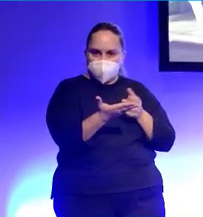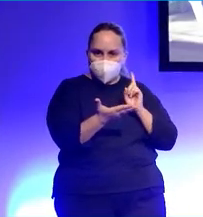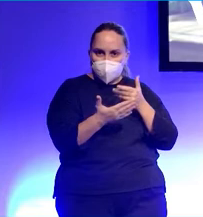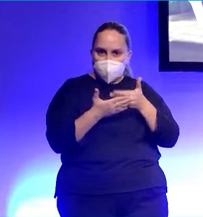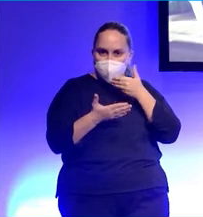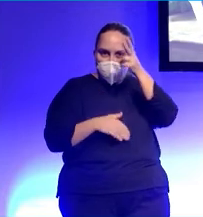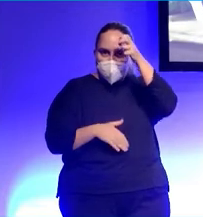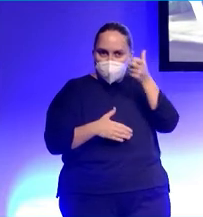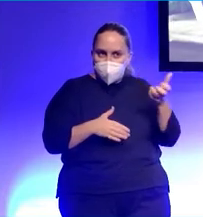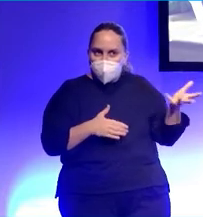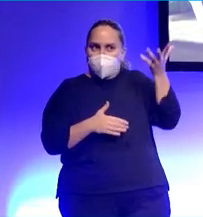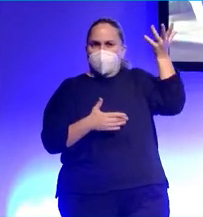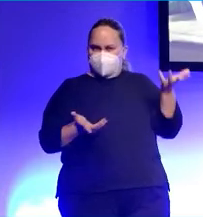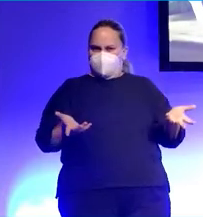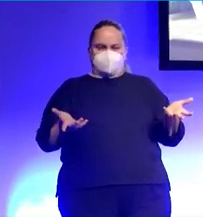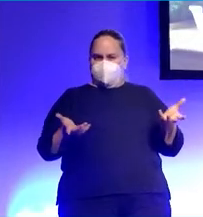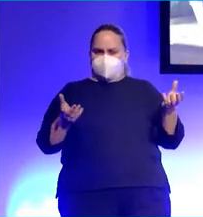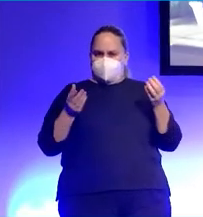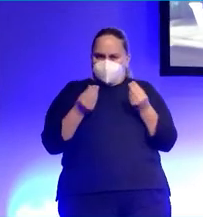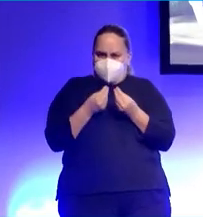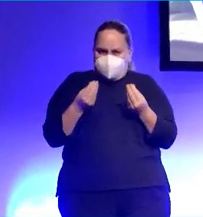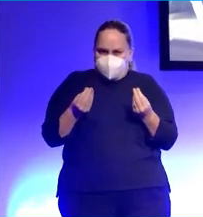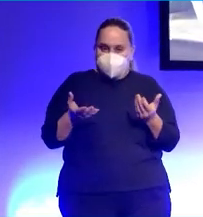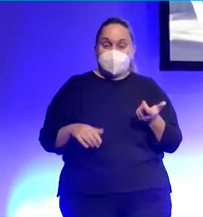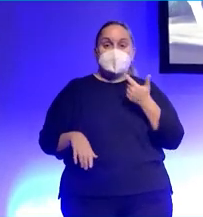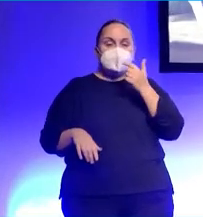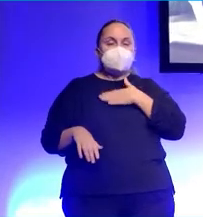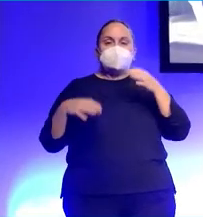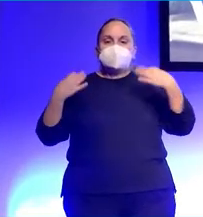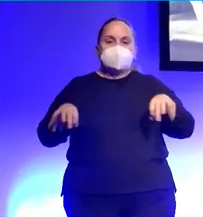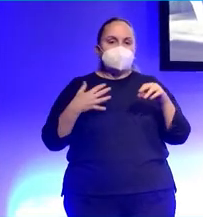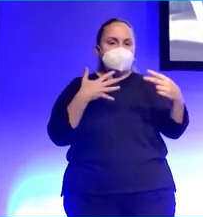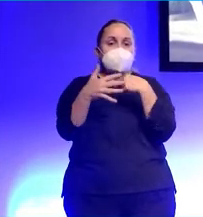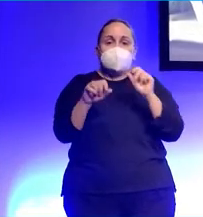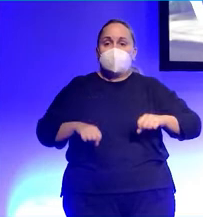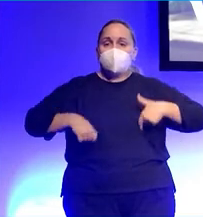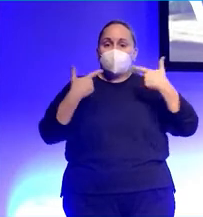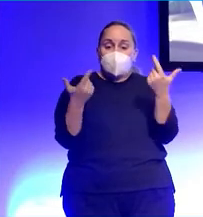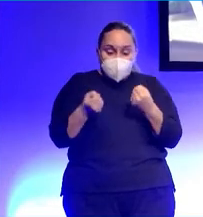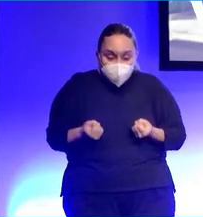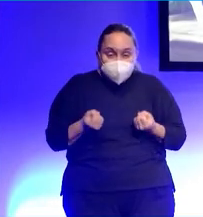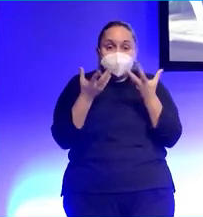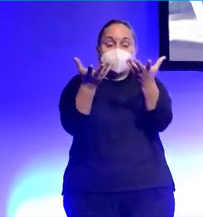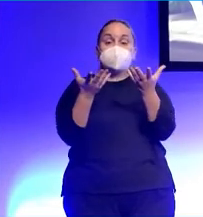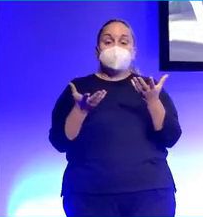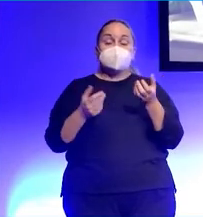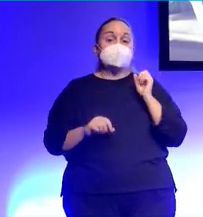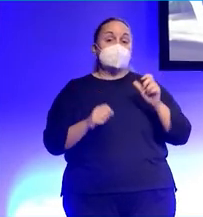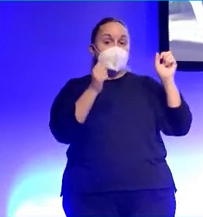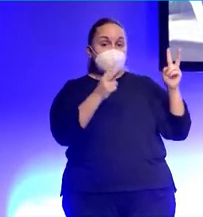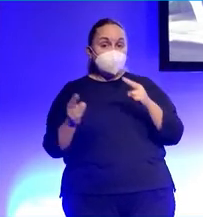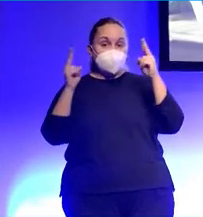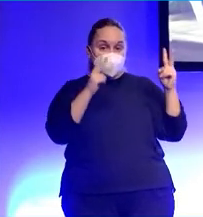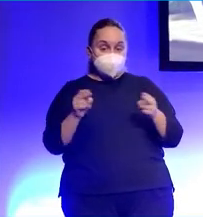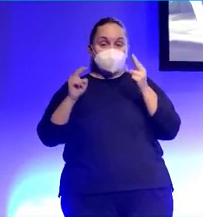A mí me gusta la sencillez, la naturalidad, ser transparentes. Eso es lo que yo te doy. Yo, en casi todos los episodios, siempre al final